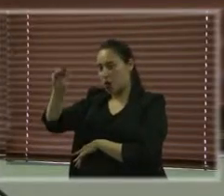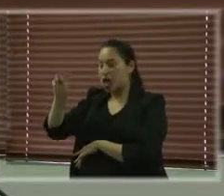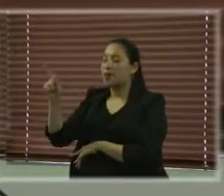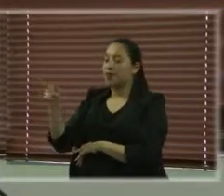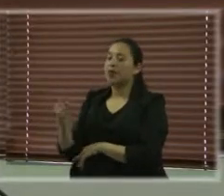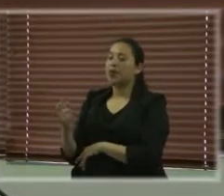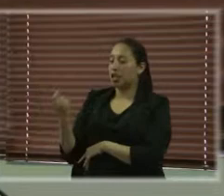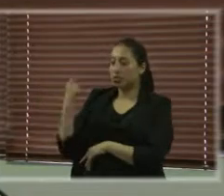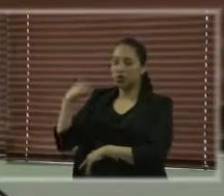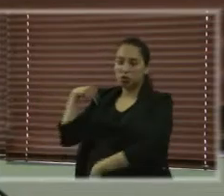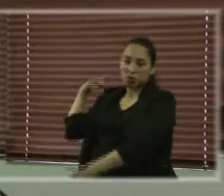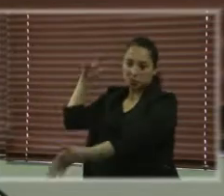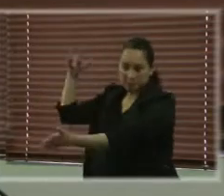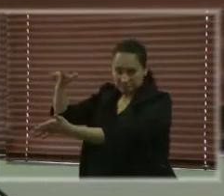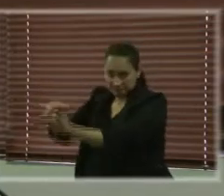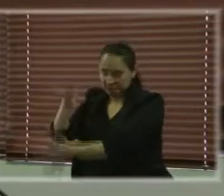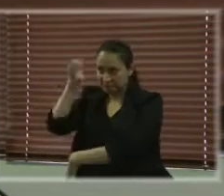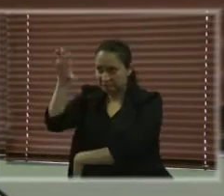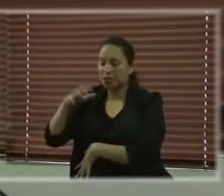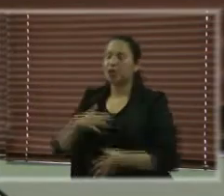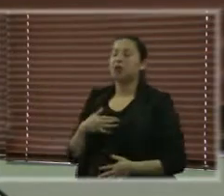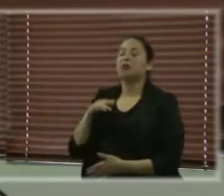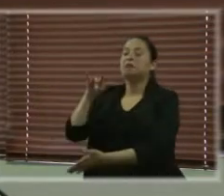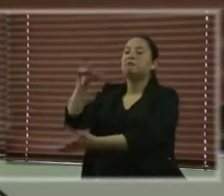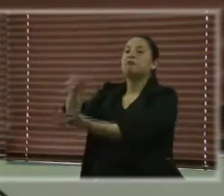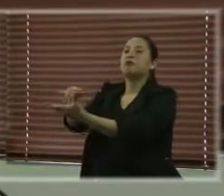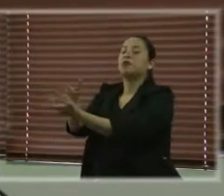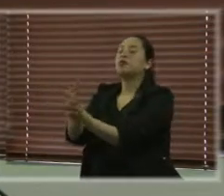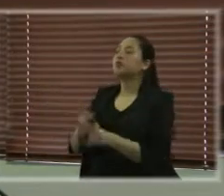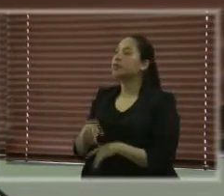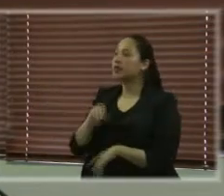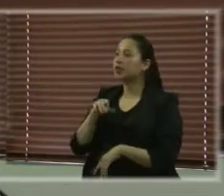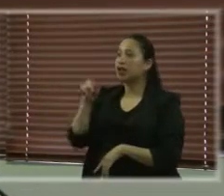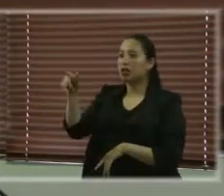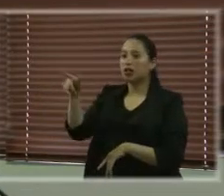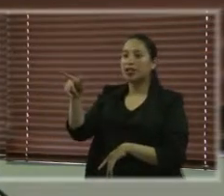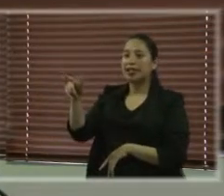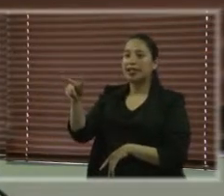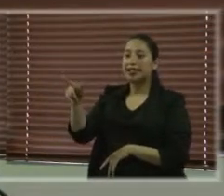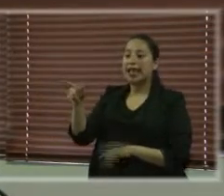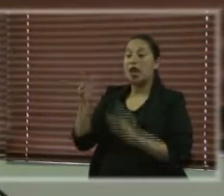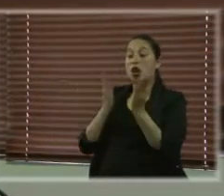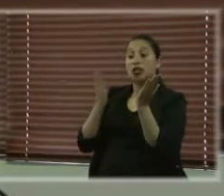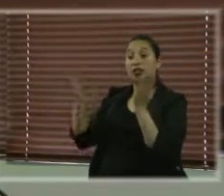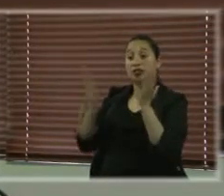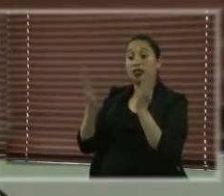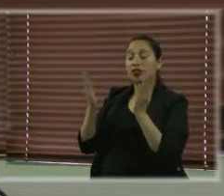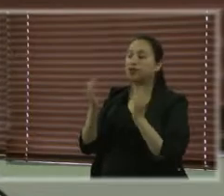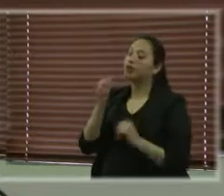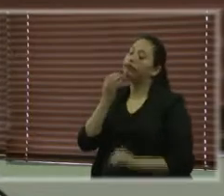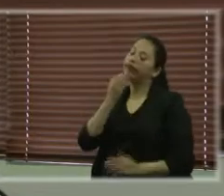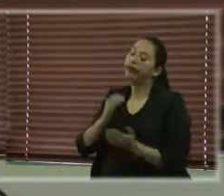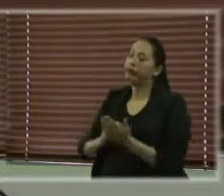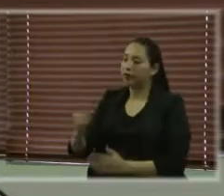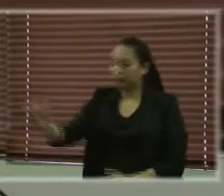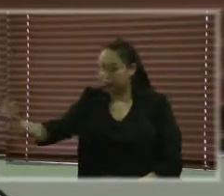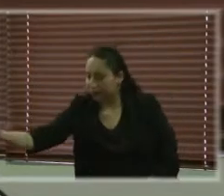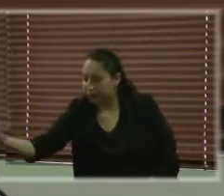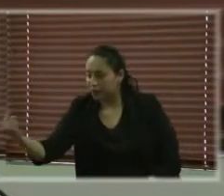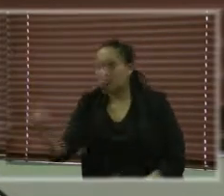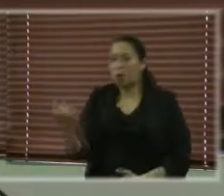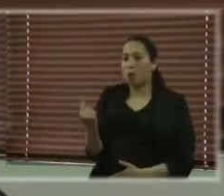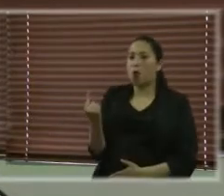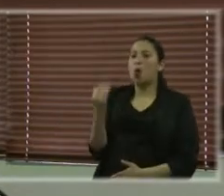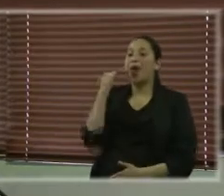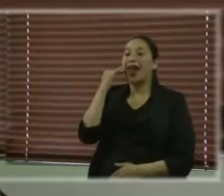los servicios de respuesta a mujeres violentadas, cuando llegaba una mujer con discapacidad las